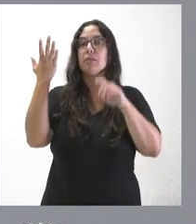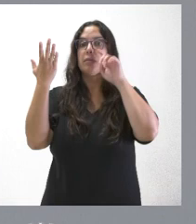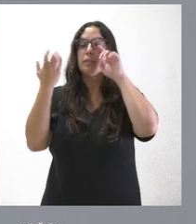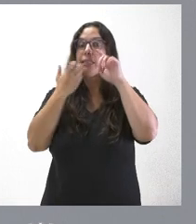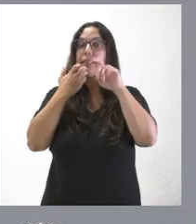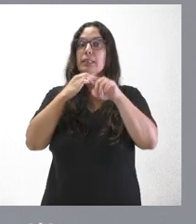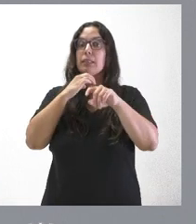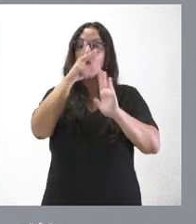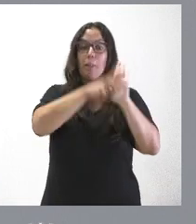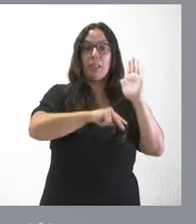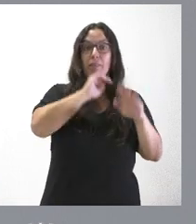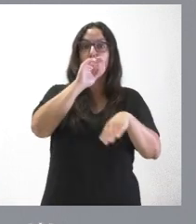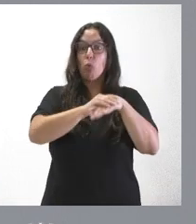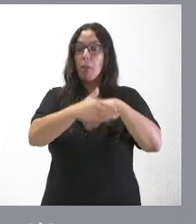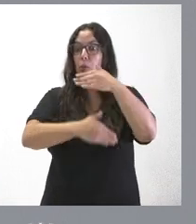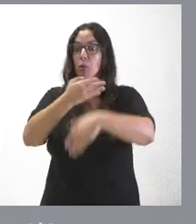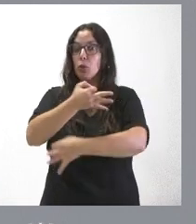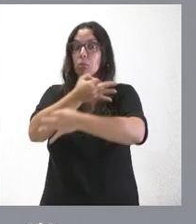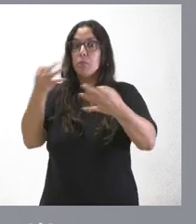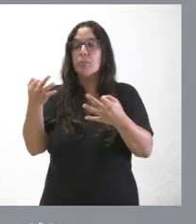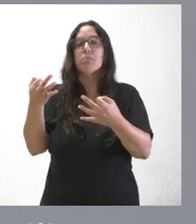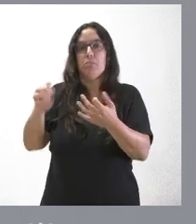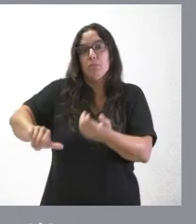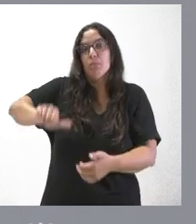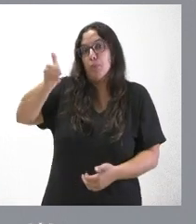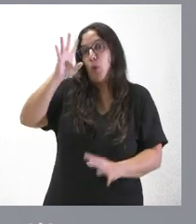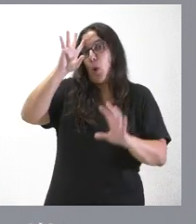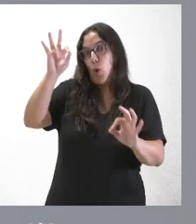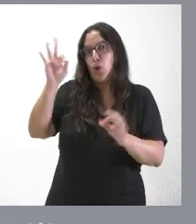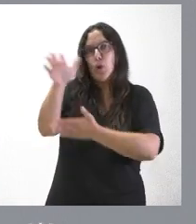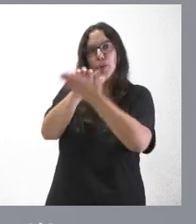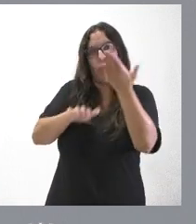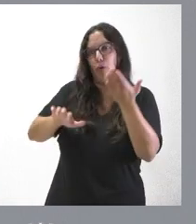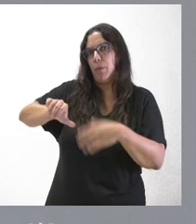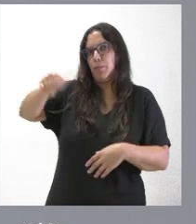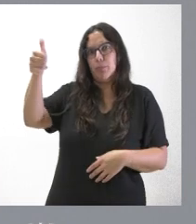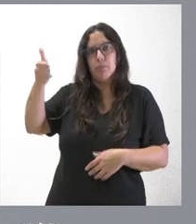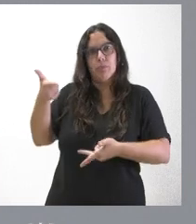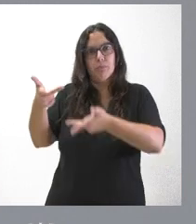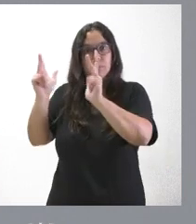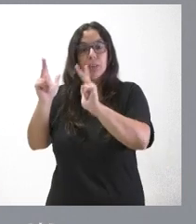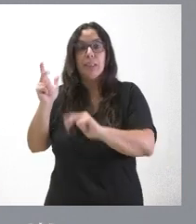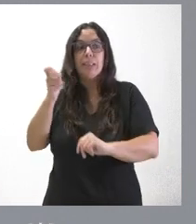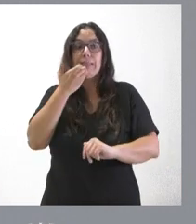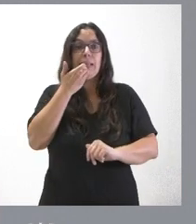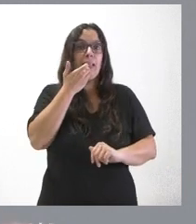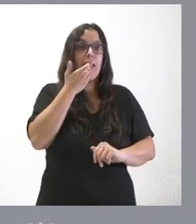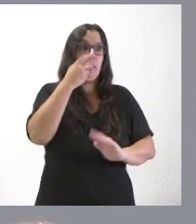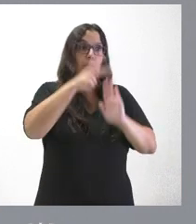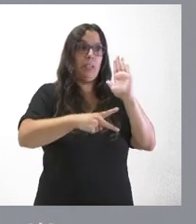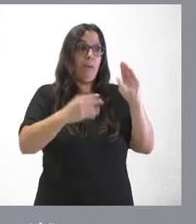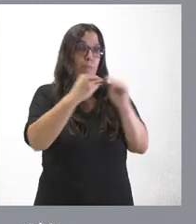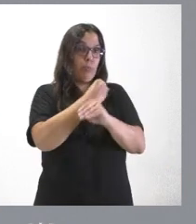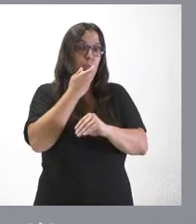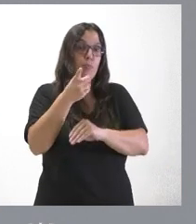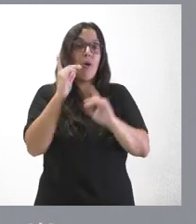y que cumplan la norma y el procedimiento, pues, lógicamente, podrán obtener los informes correspondientes y aquellas que no sea así, como ese es